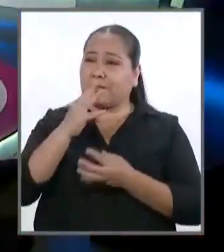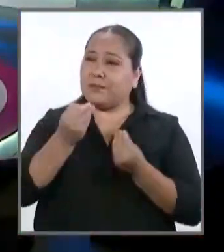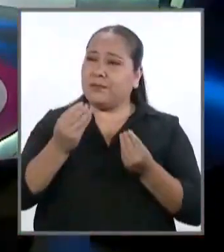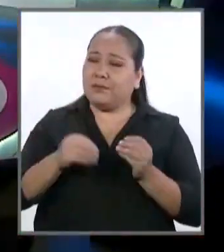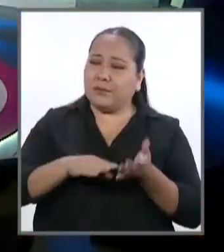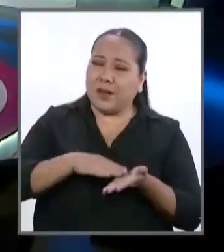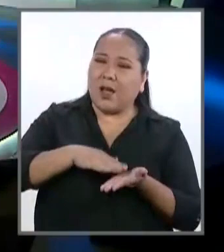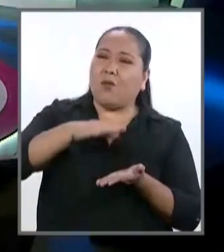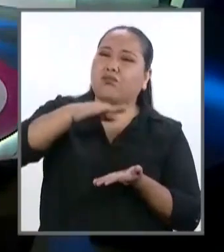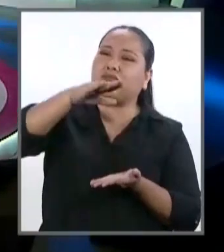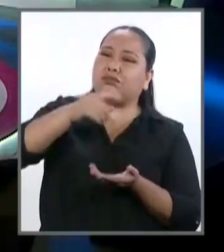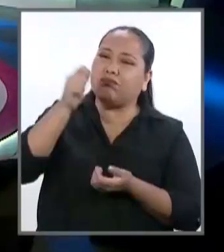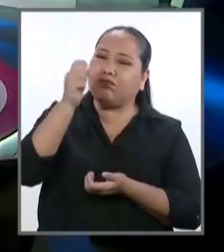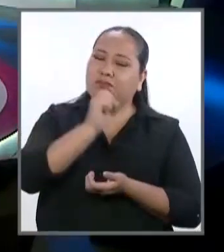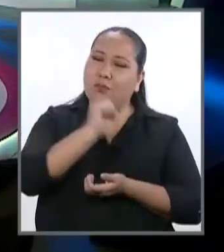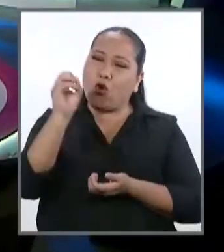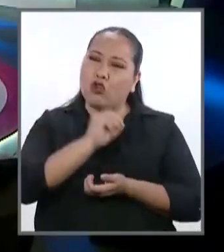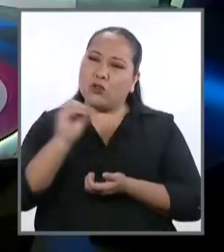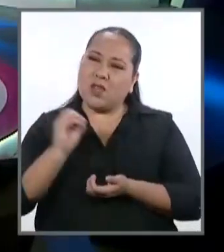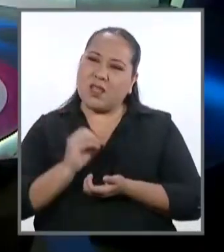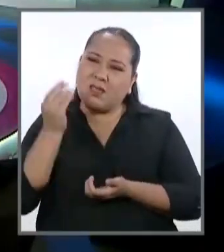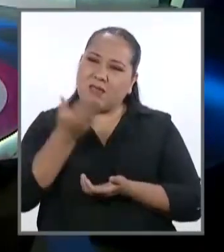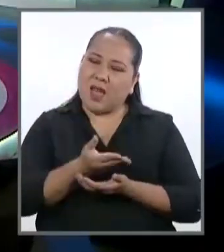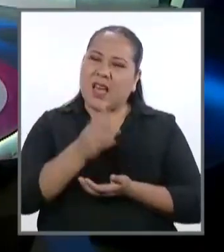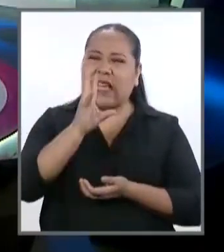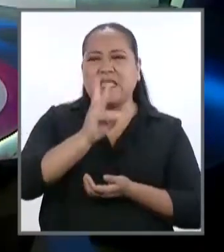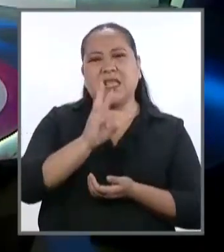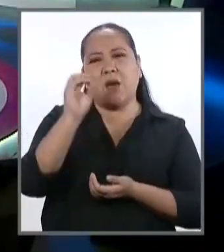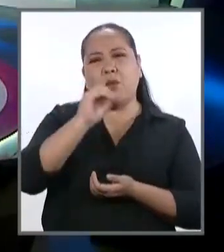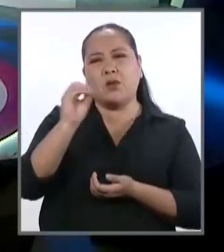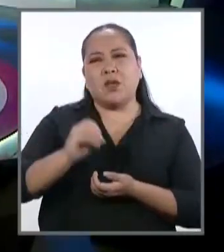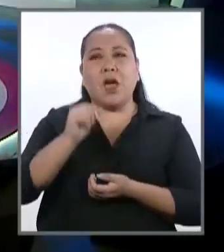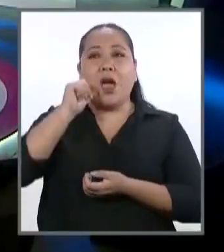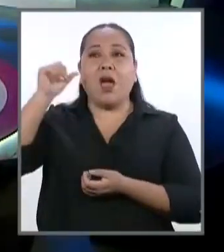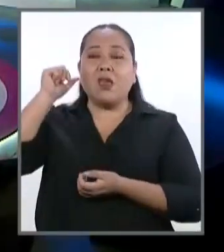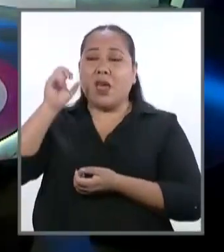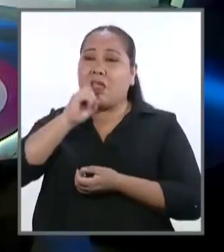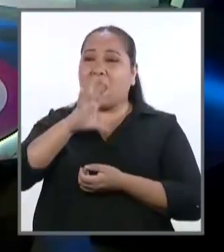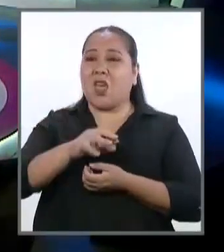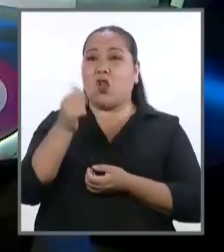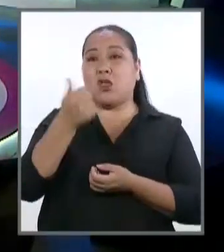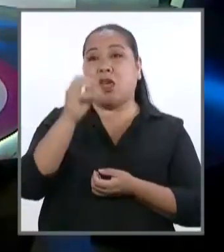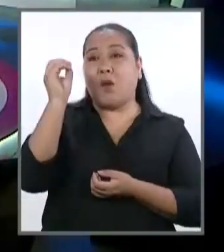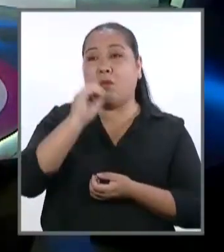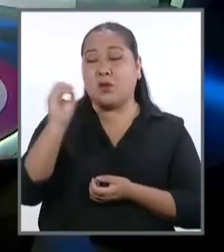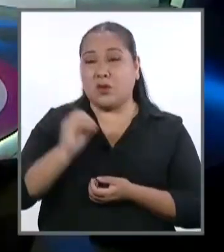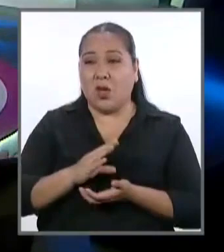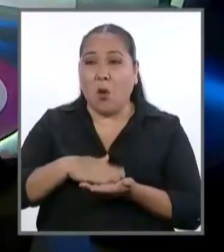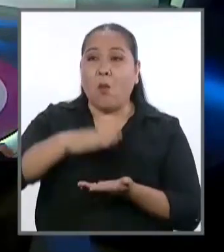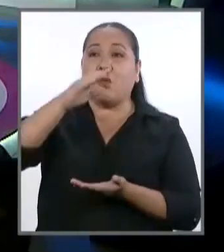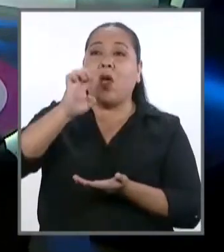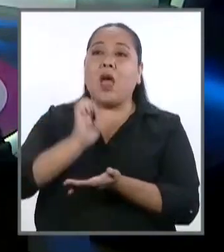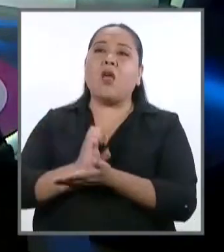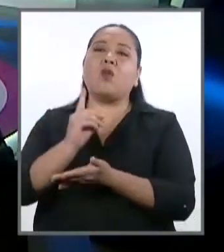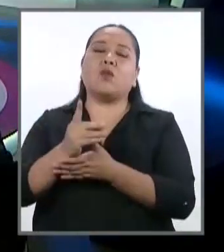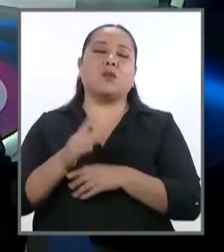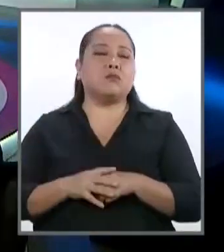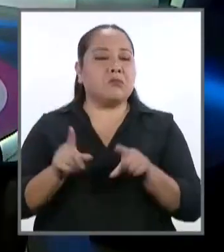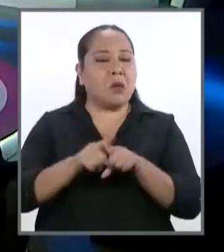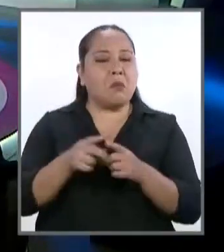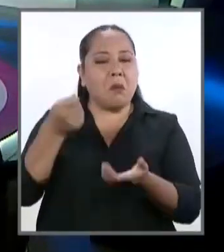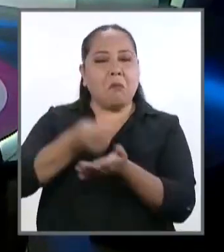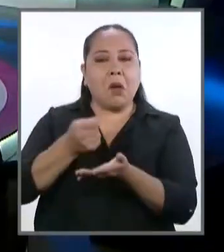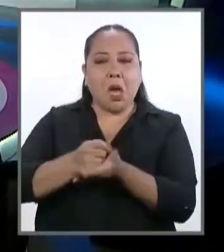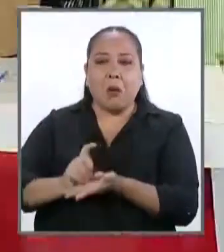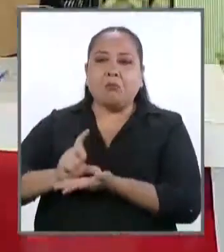presupuesto en la educación. Se habla del 6%, ayer se hablaba del 10%. Se habla también de aumentar el sueldo a los